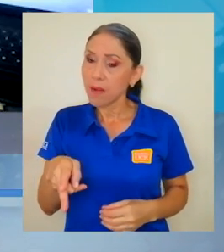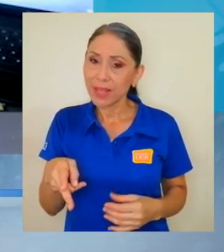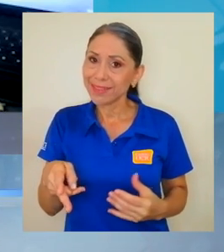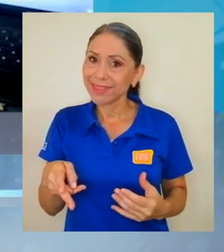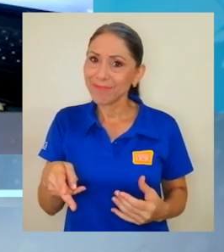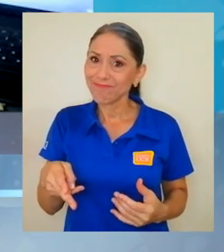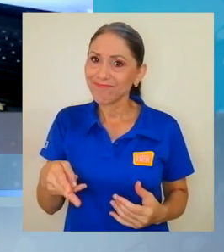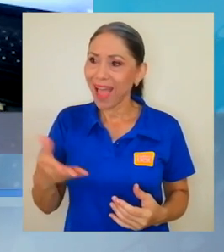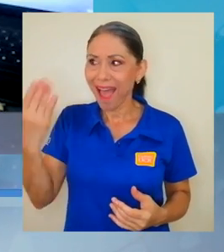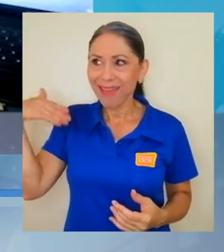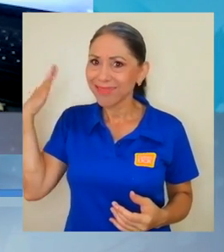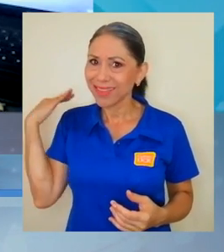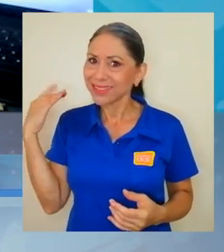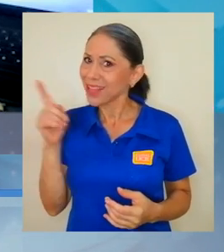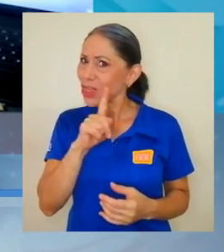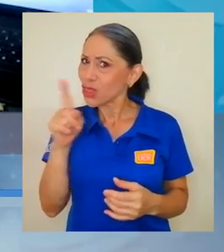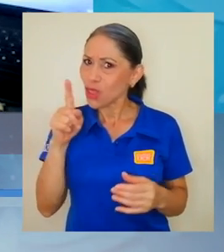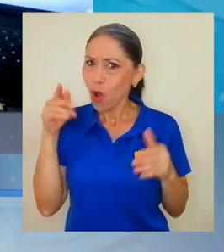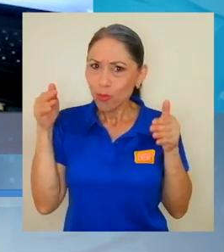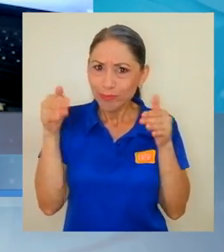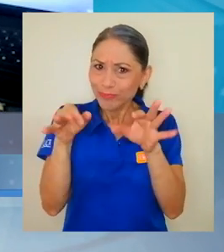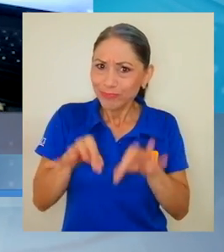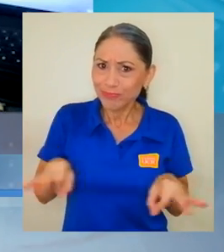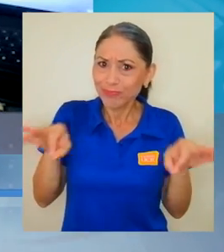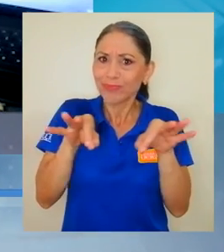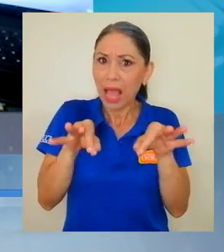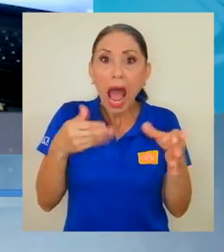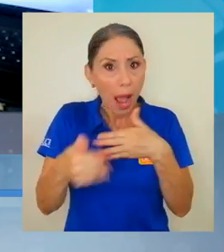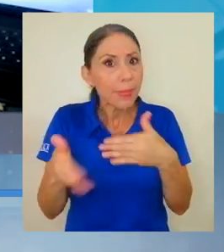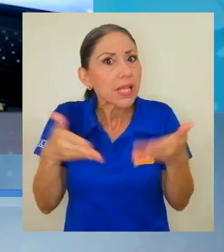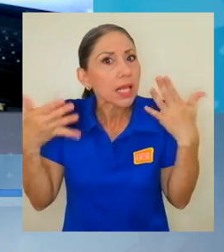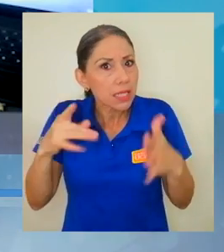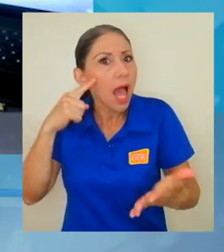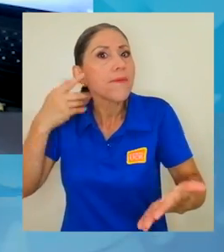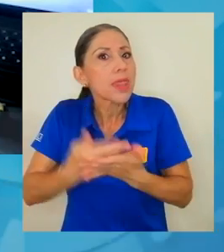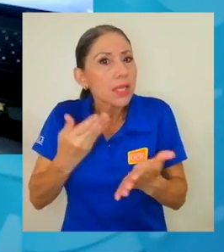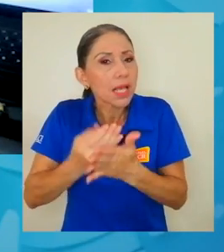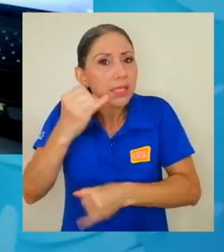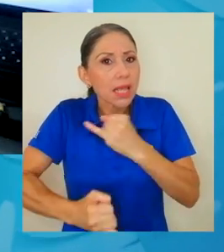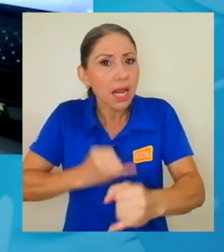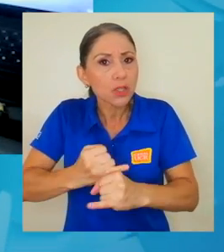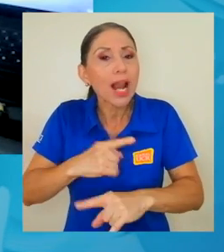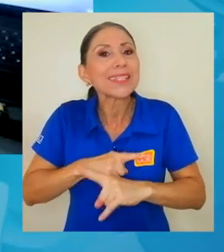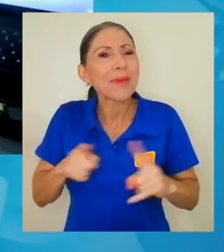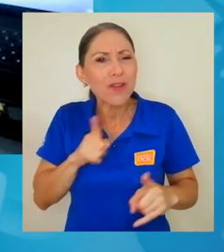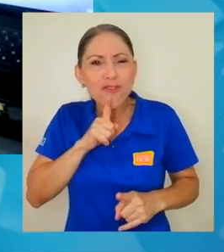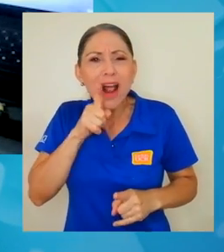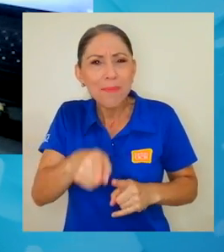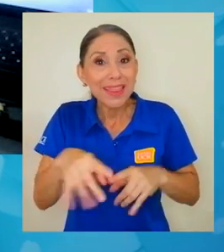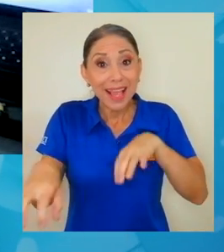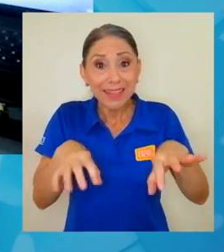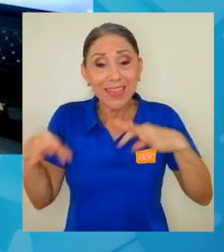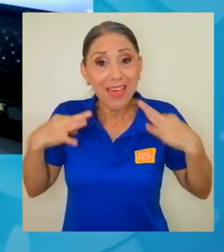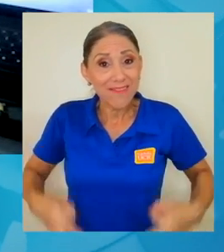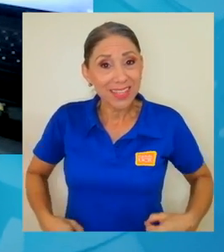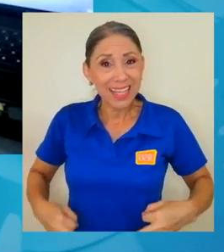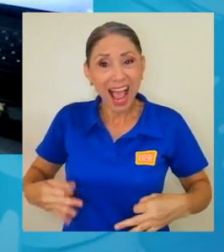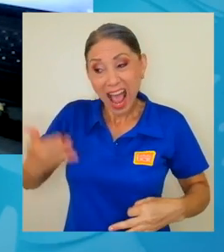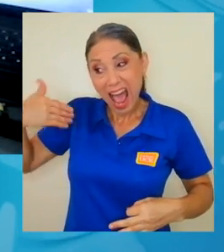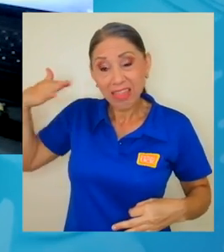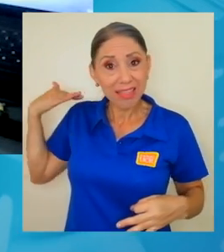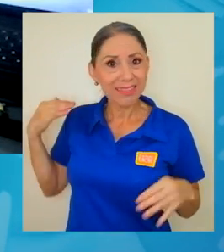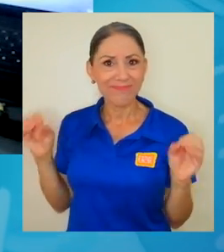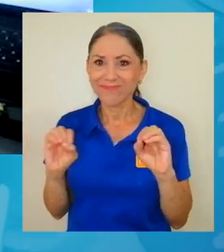no se le ha dado, pese a evidencias internacionales al respecto, no se le ha dado la importancia que